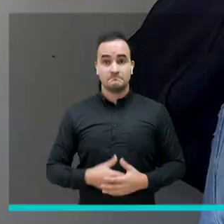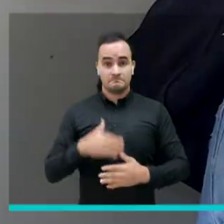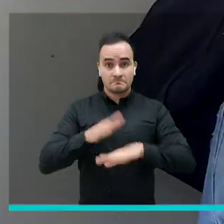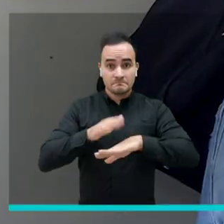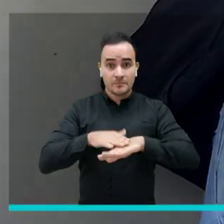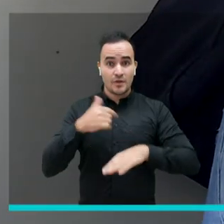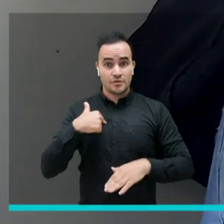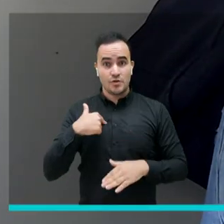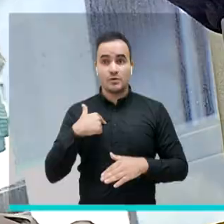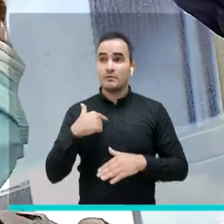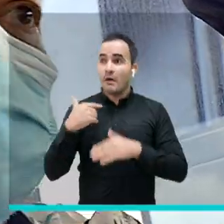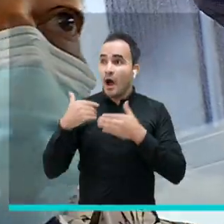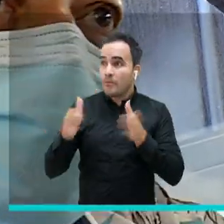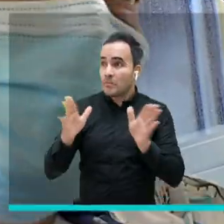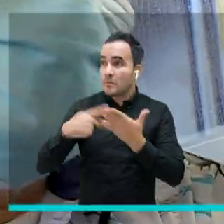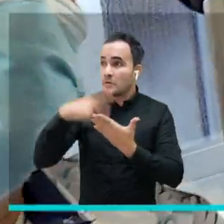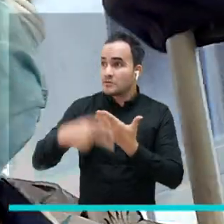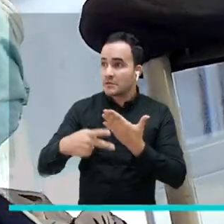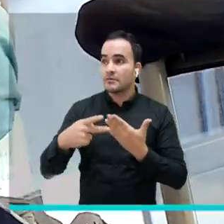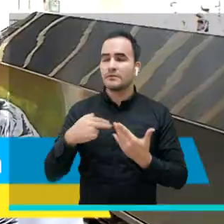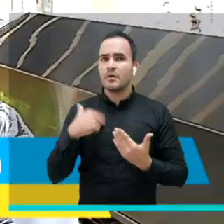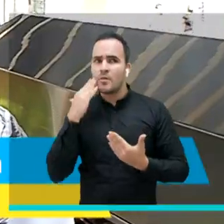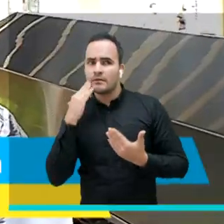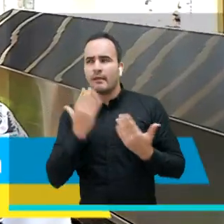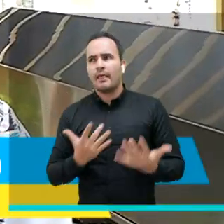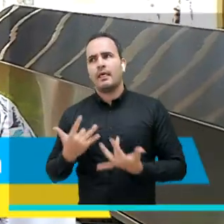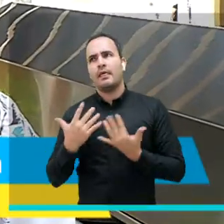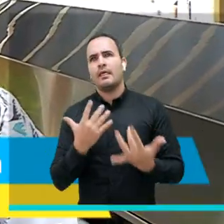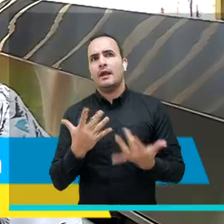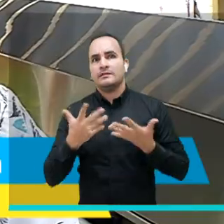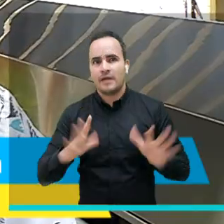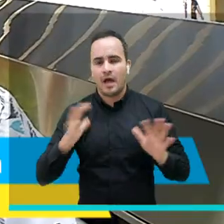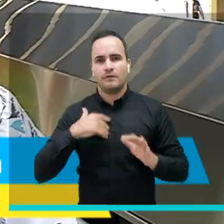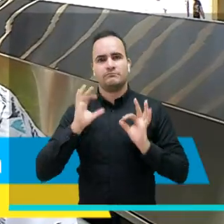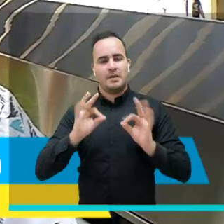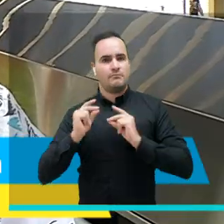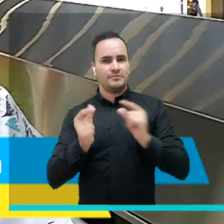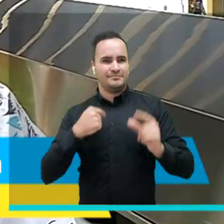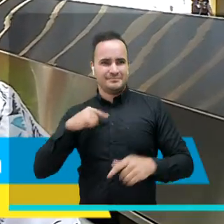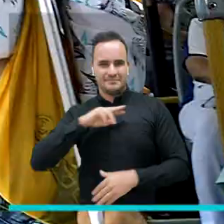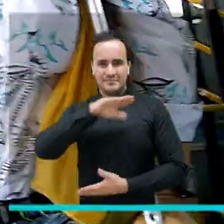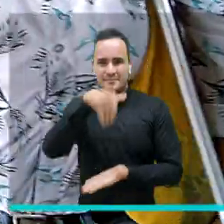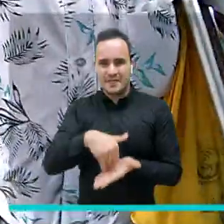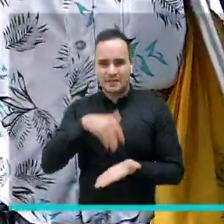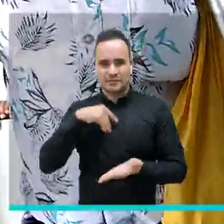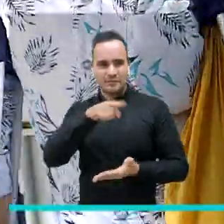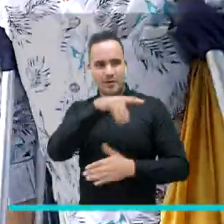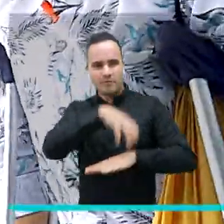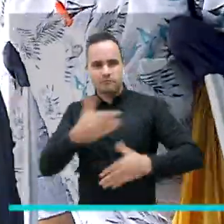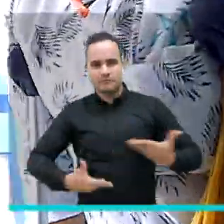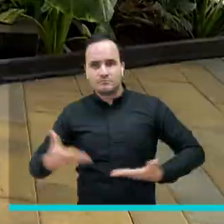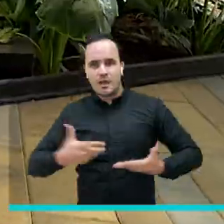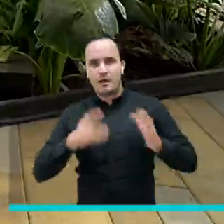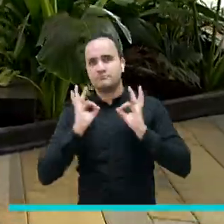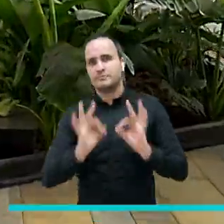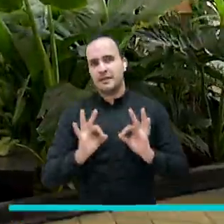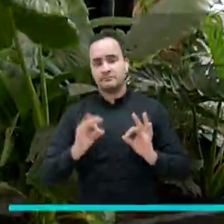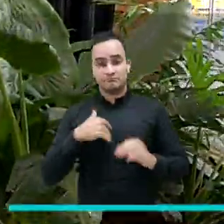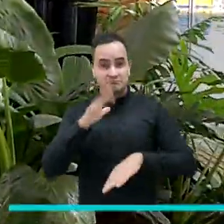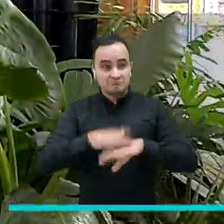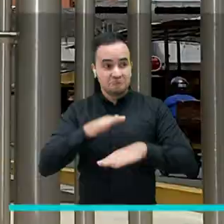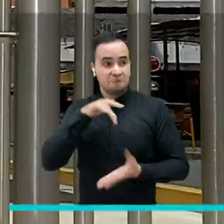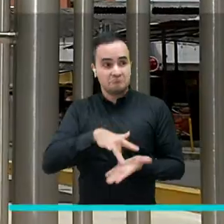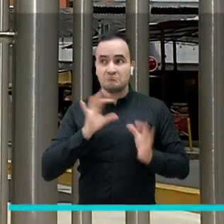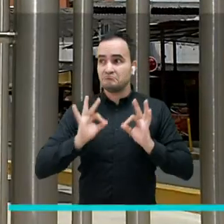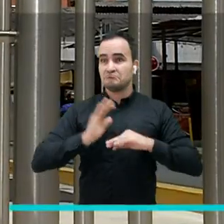Yo la estaba esperando desde hace rato porque me tocaba ir hasta muy lejos para volver aquí al almacén. Y realmente son muy cómodas, muy